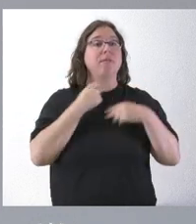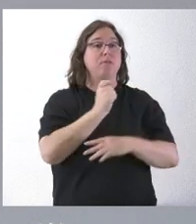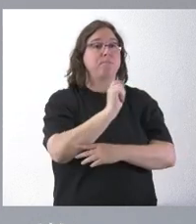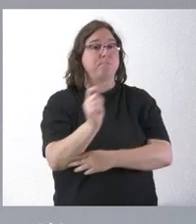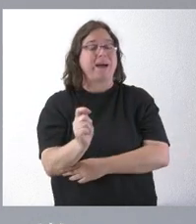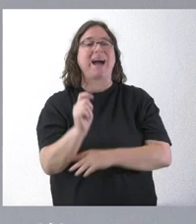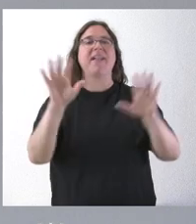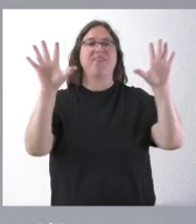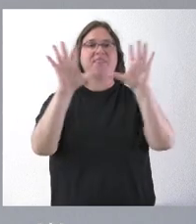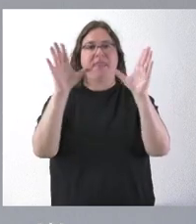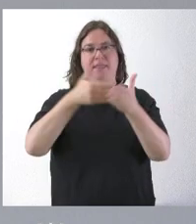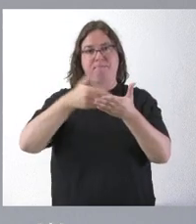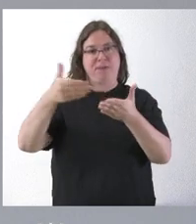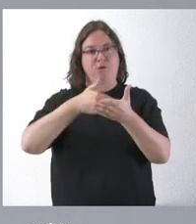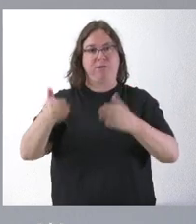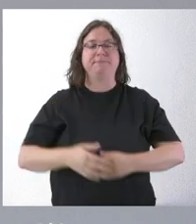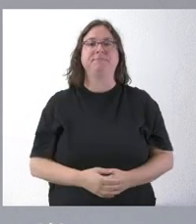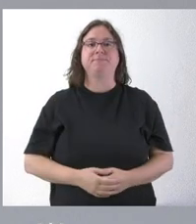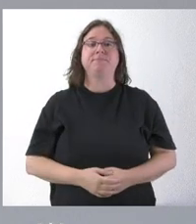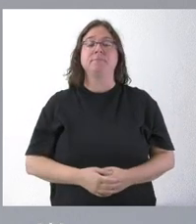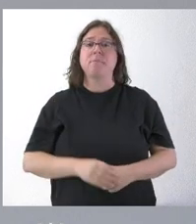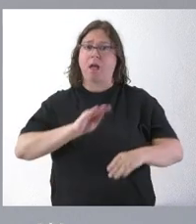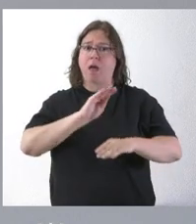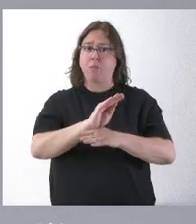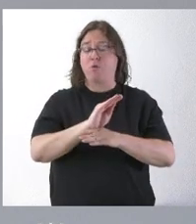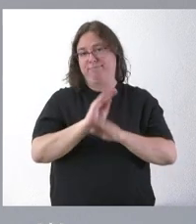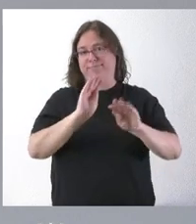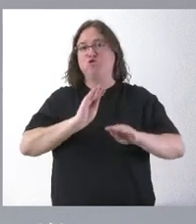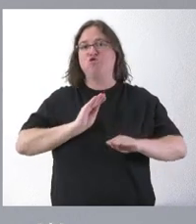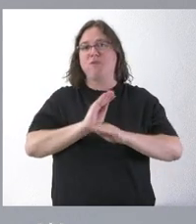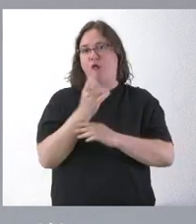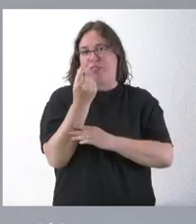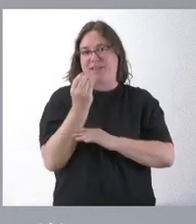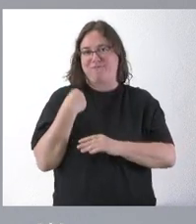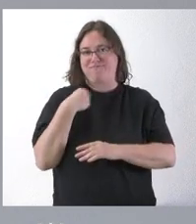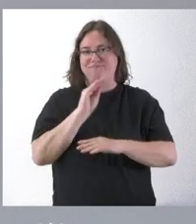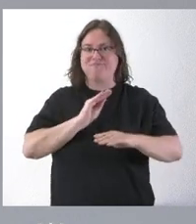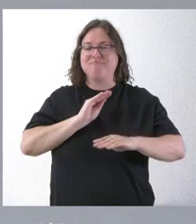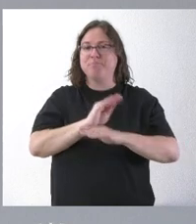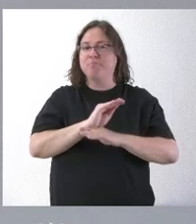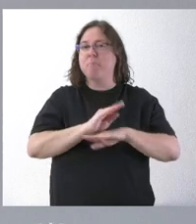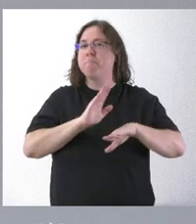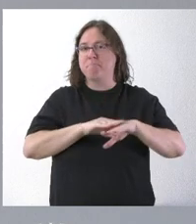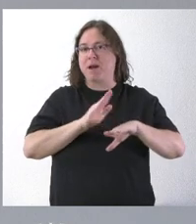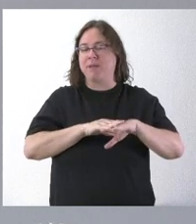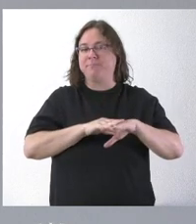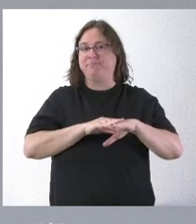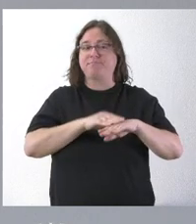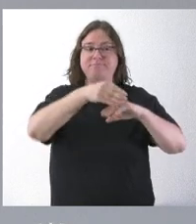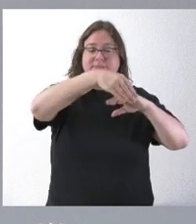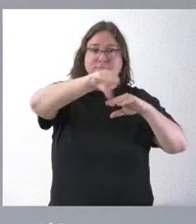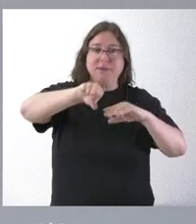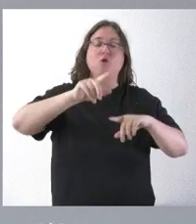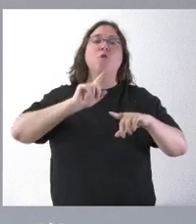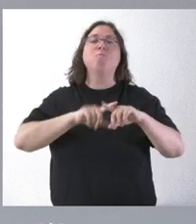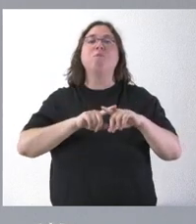El destino de esta ayuda, de esta subvención, de este dinero que les hacemos llegar será divisible